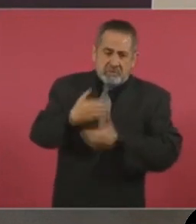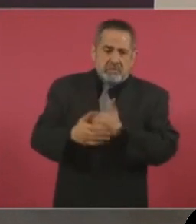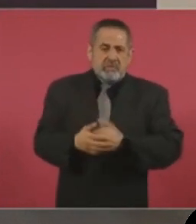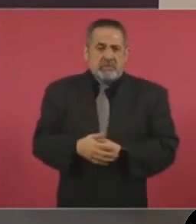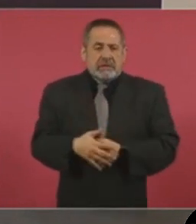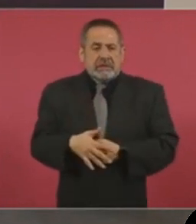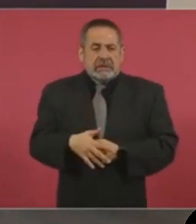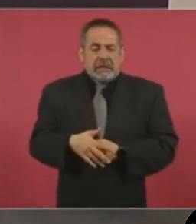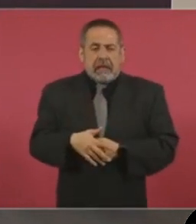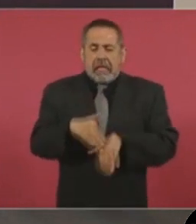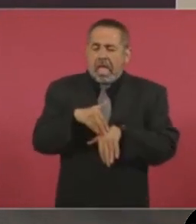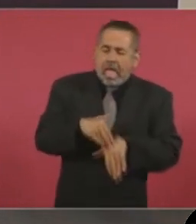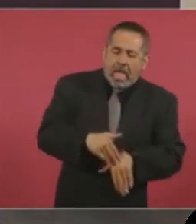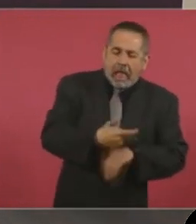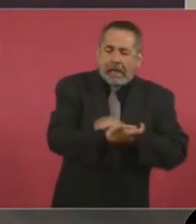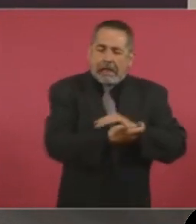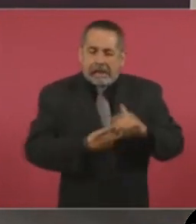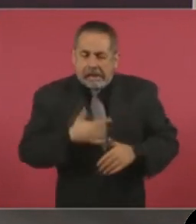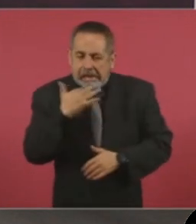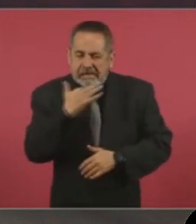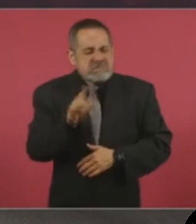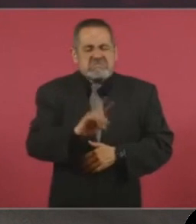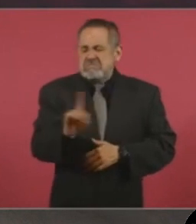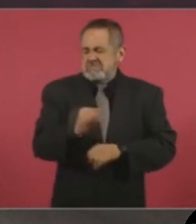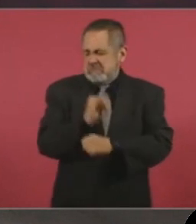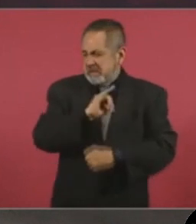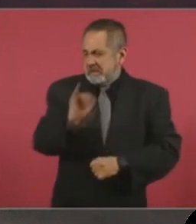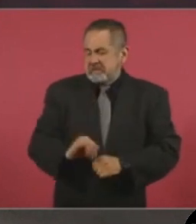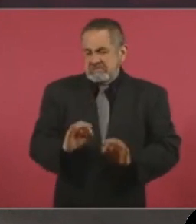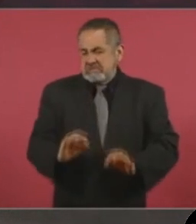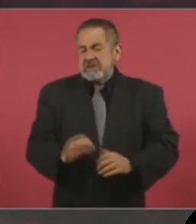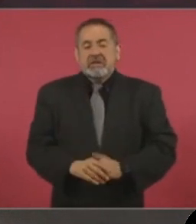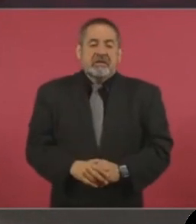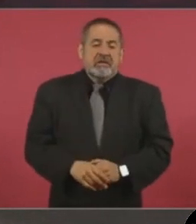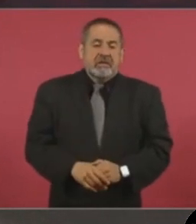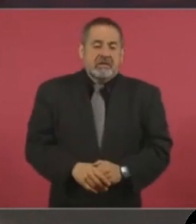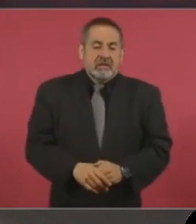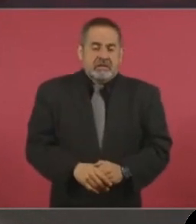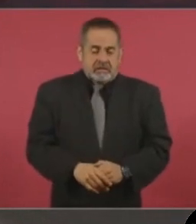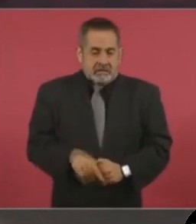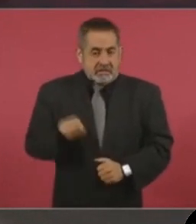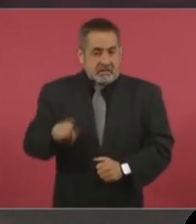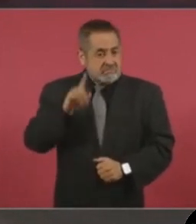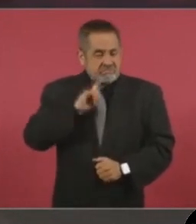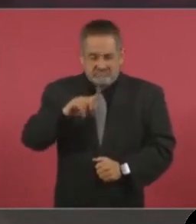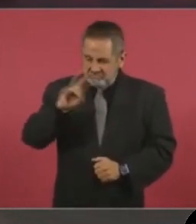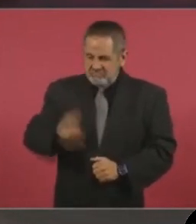incorruptible, verdadera